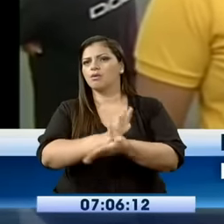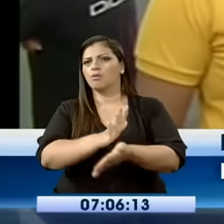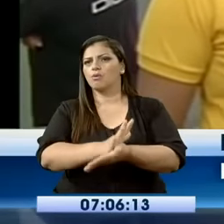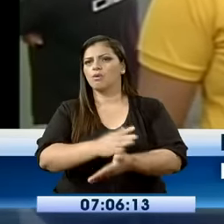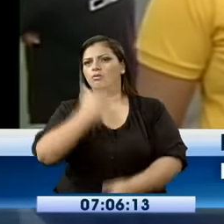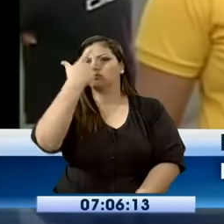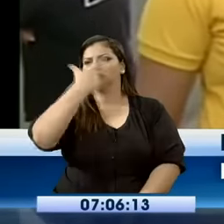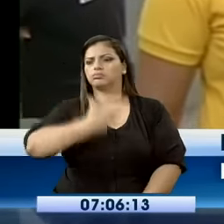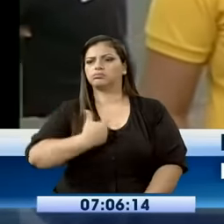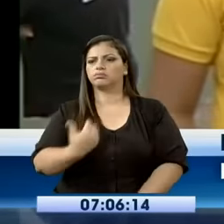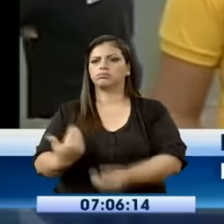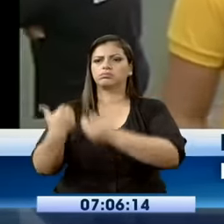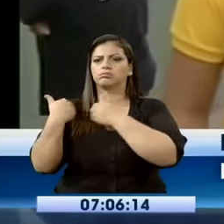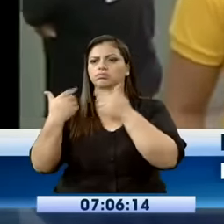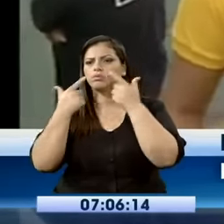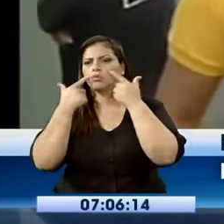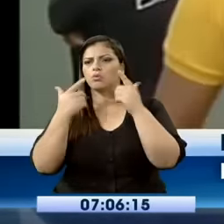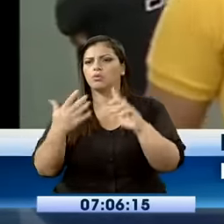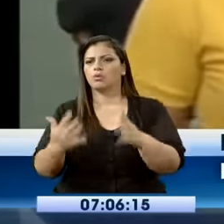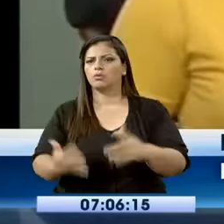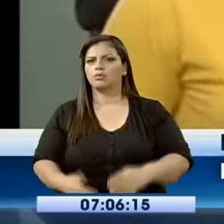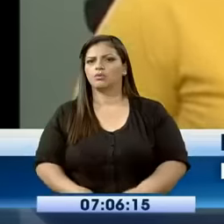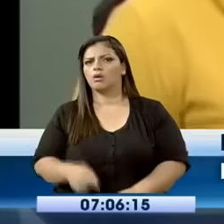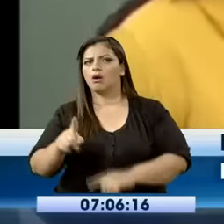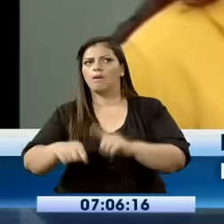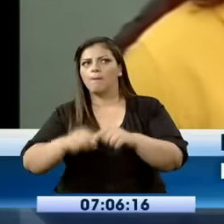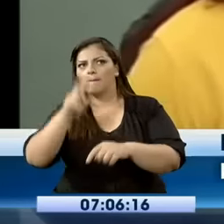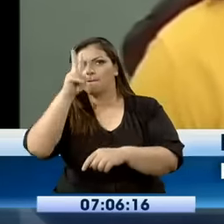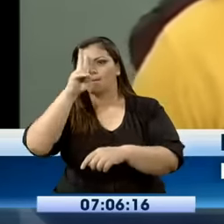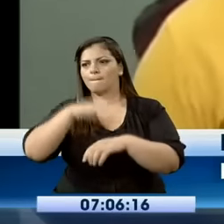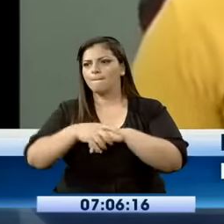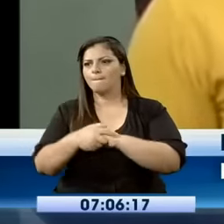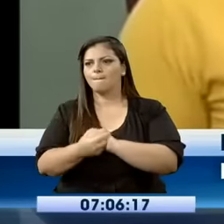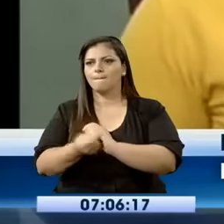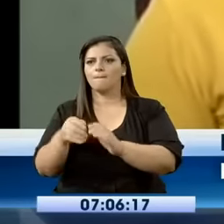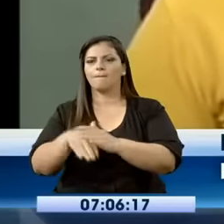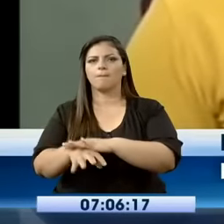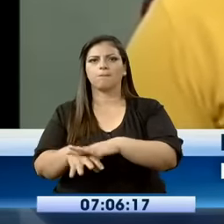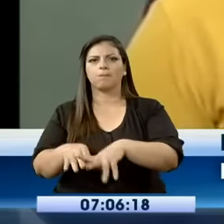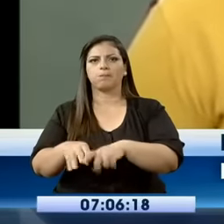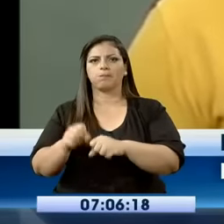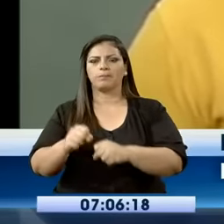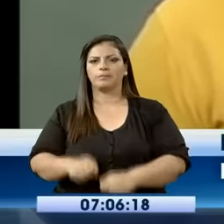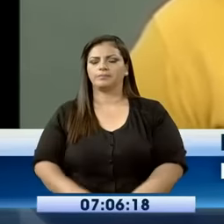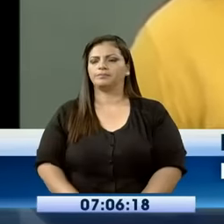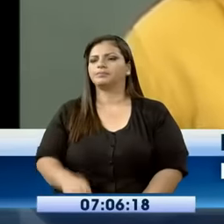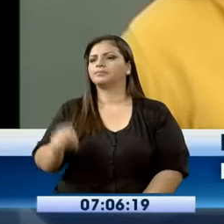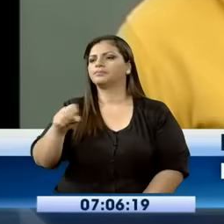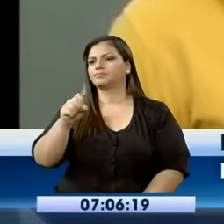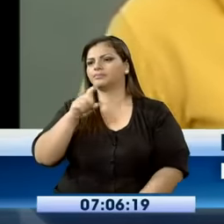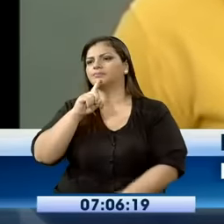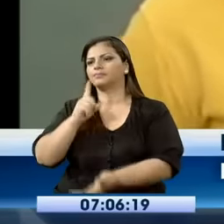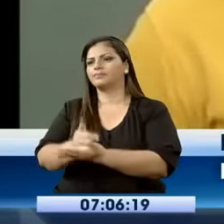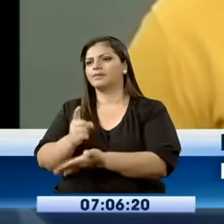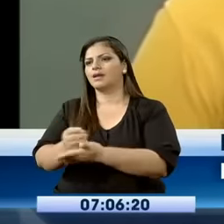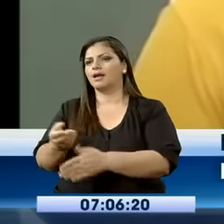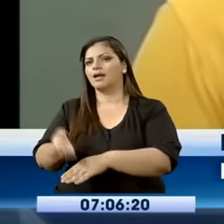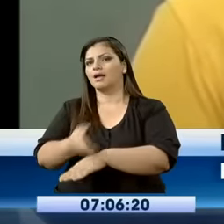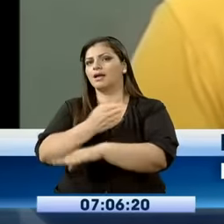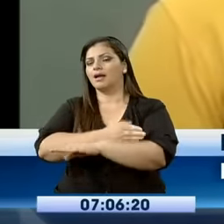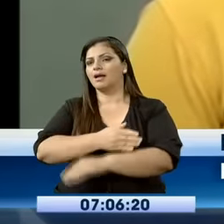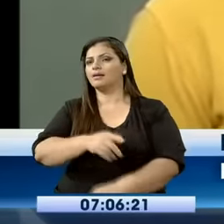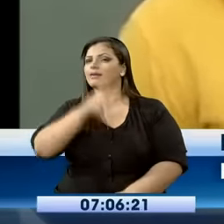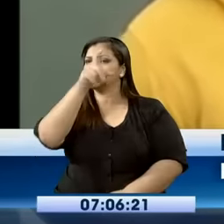los delincuentes. Mire, a raíz de que se fue, como indicaba la madre familia, el que hacía las veces de conserje,